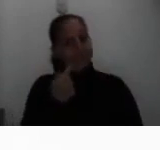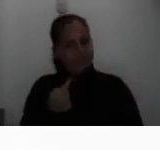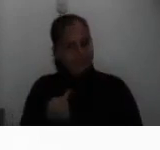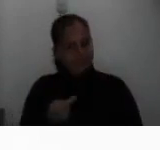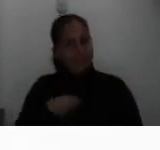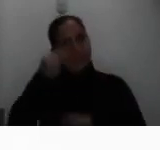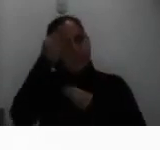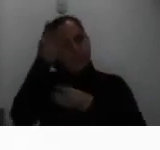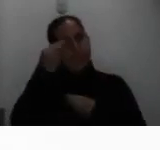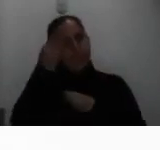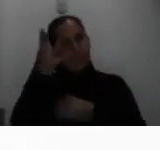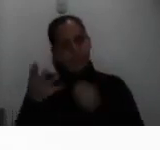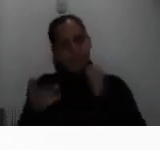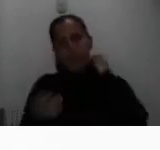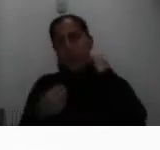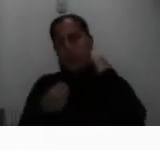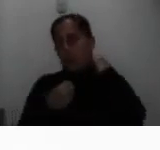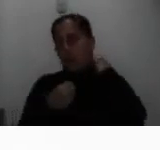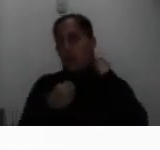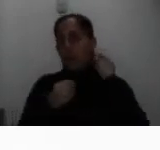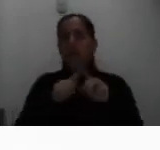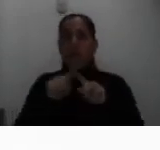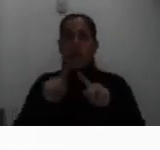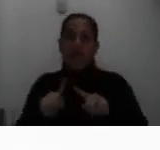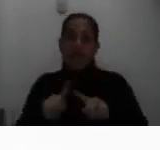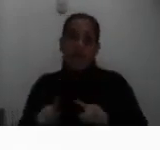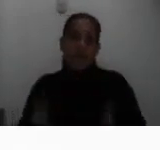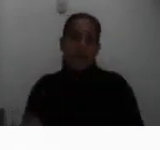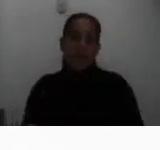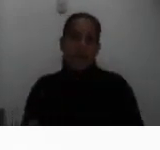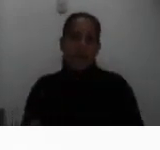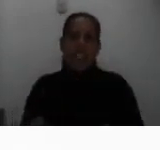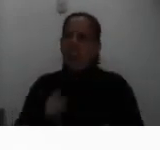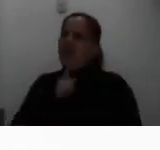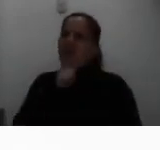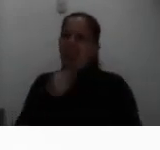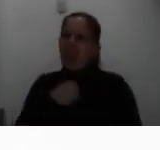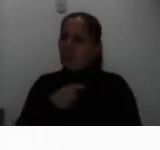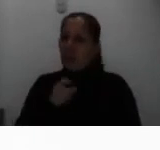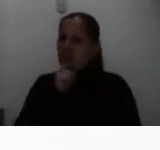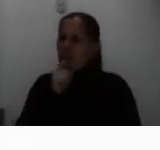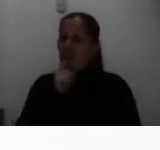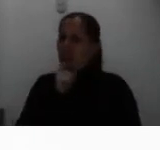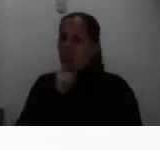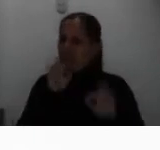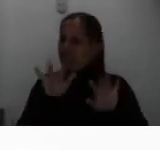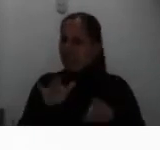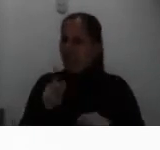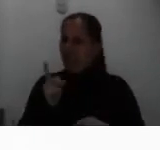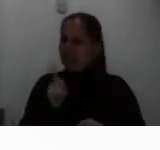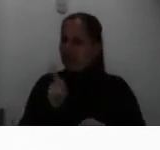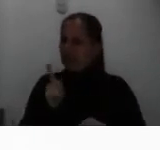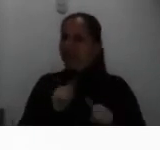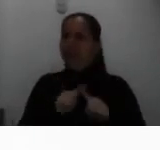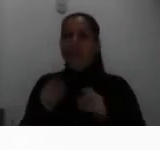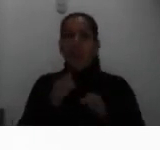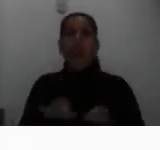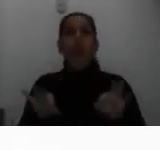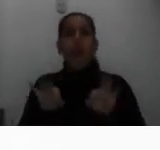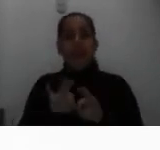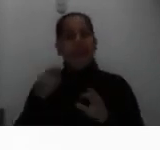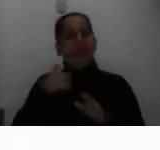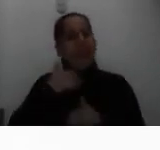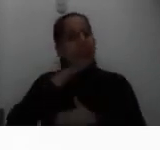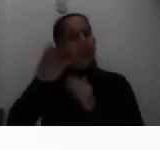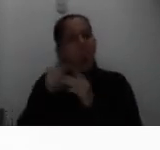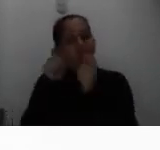información diversa y no es tan difícil su llenado pero si es importante que tengan a mano como todo